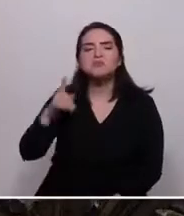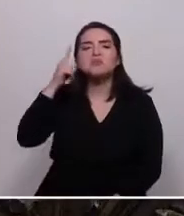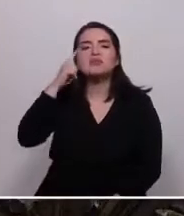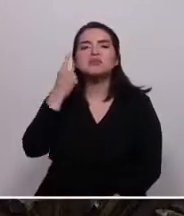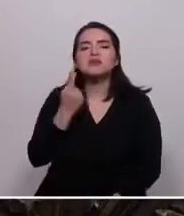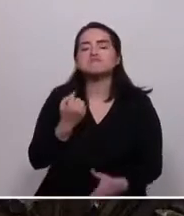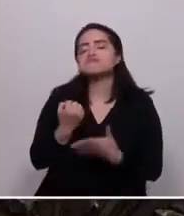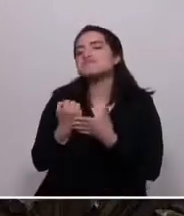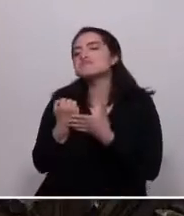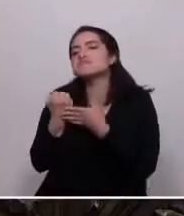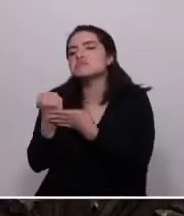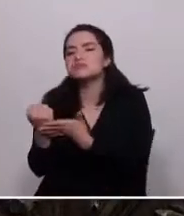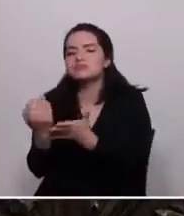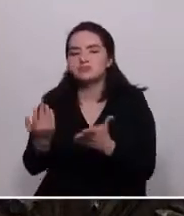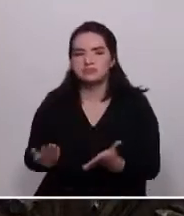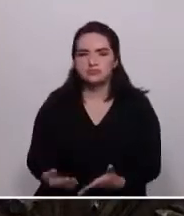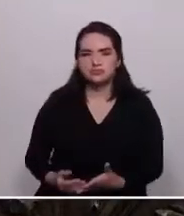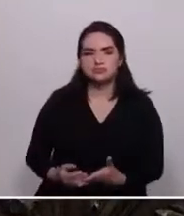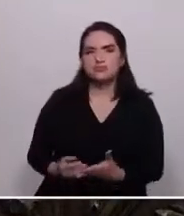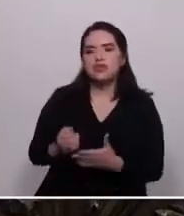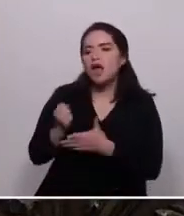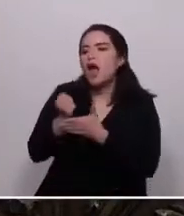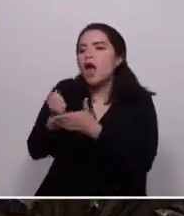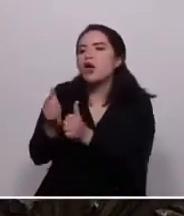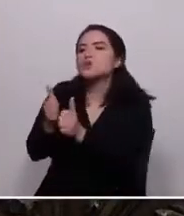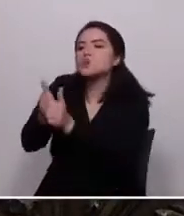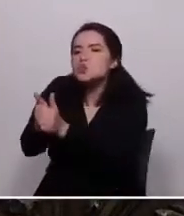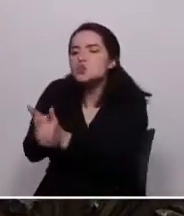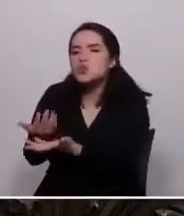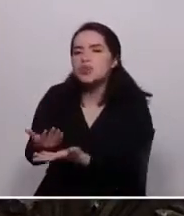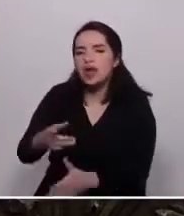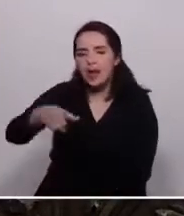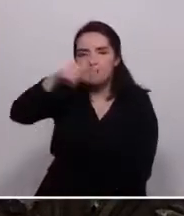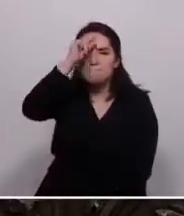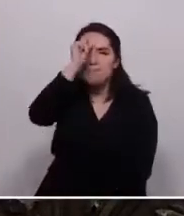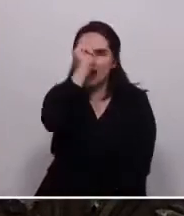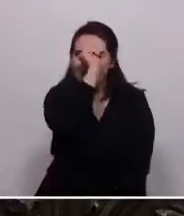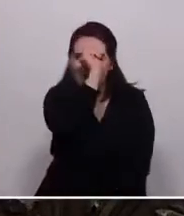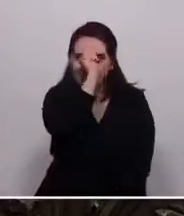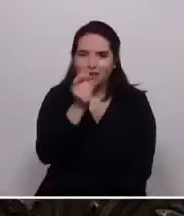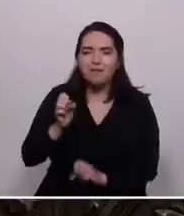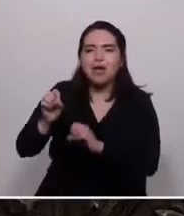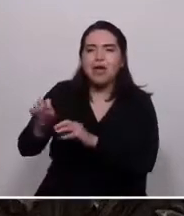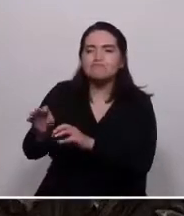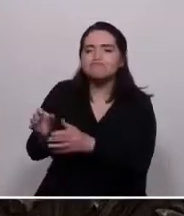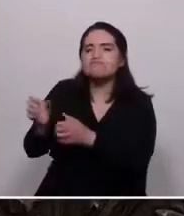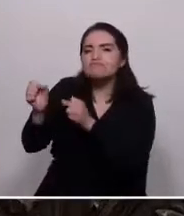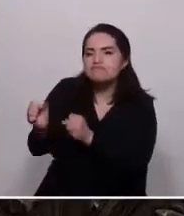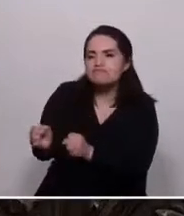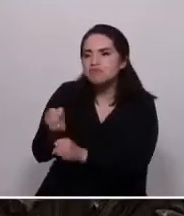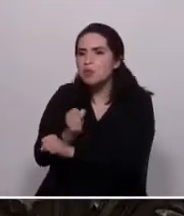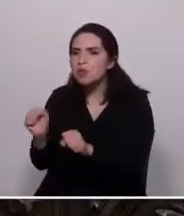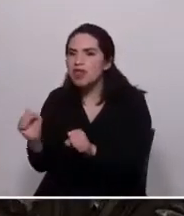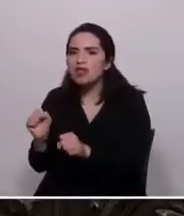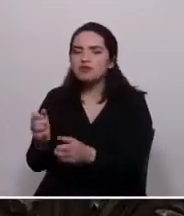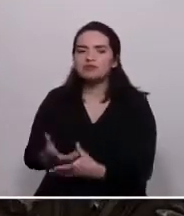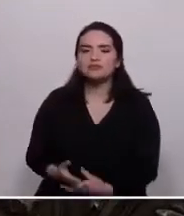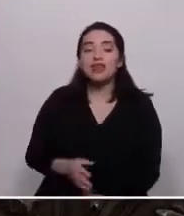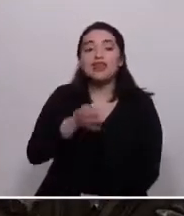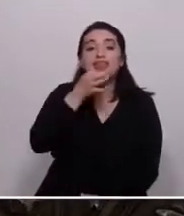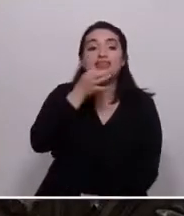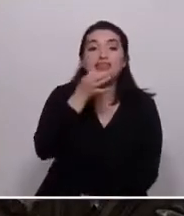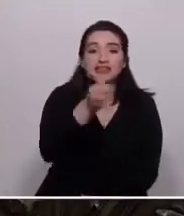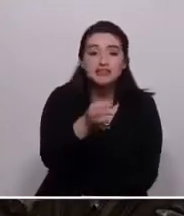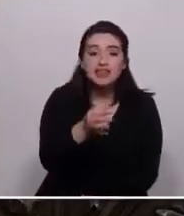a través de mecanismos asistencialistas y paradigmas capacitistas. Hablan de inclusión, pero la verdad